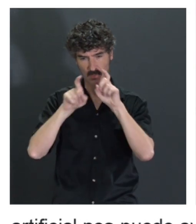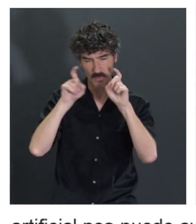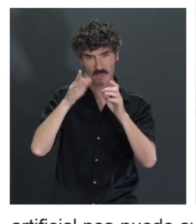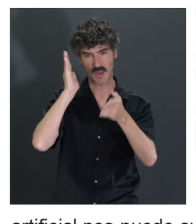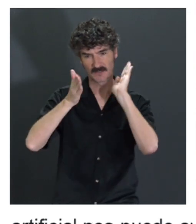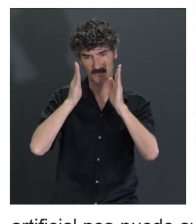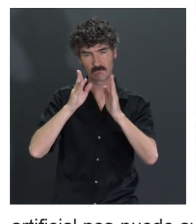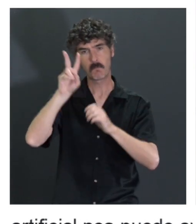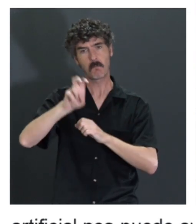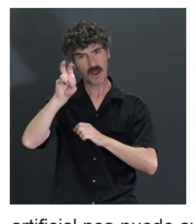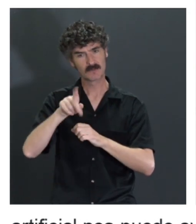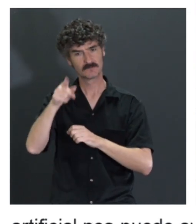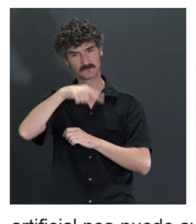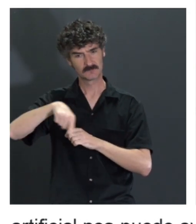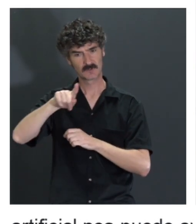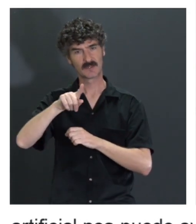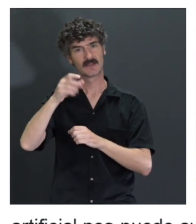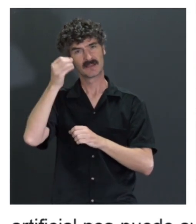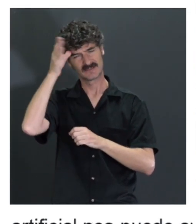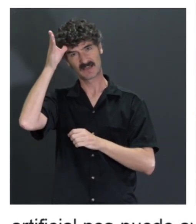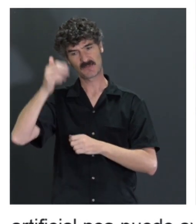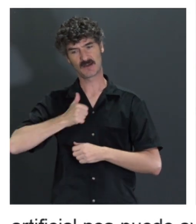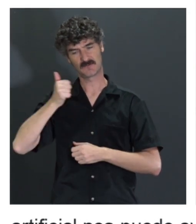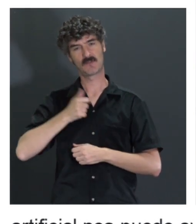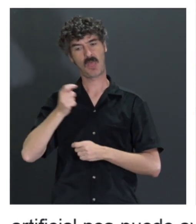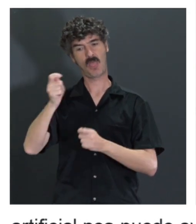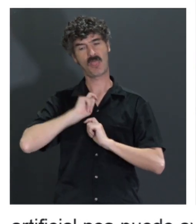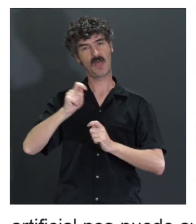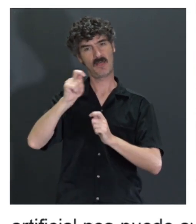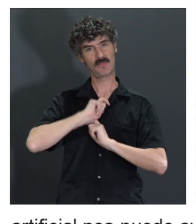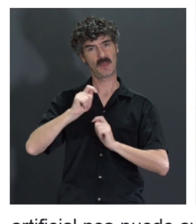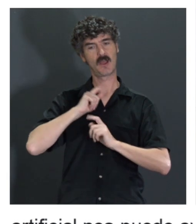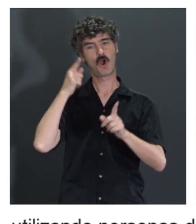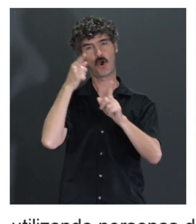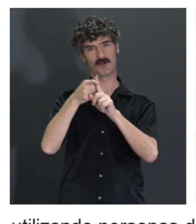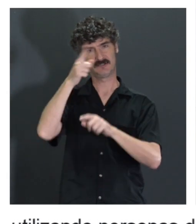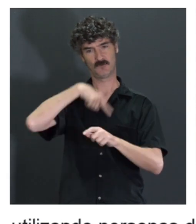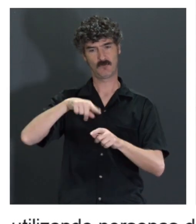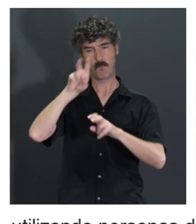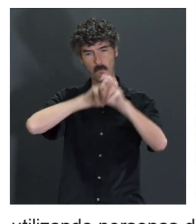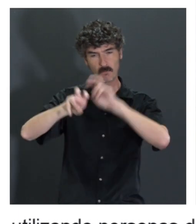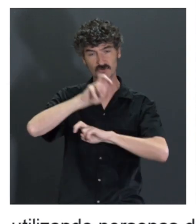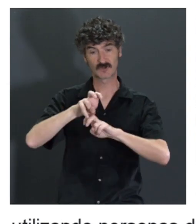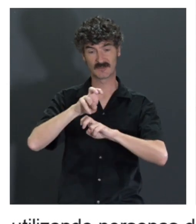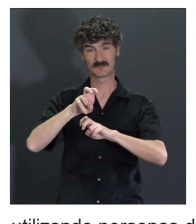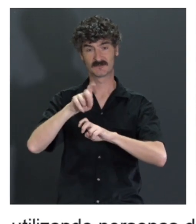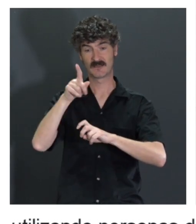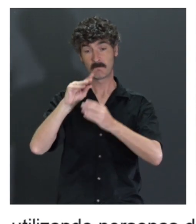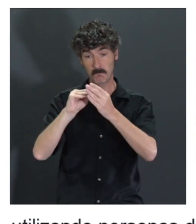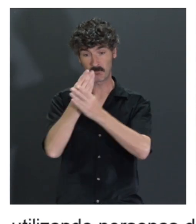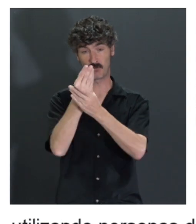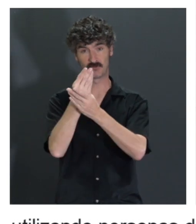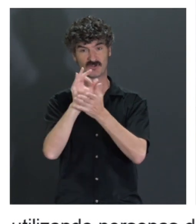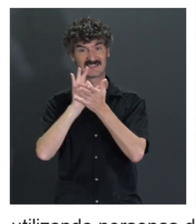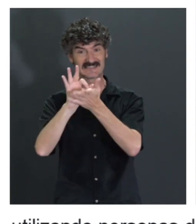pueden validar que lo que esa inteligencia artificial nos está dando realmente es el objetivo que estamos buscando que es hacer ese producto ese